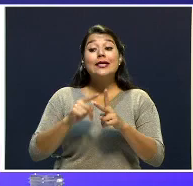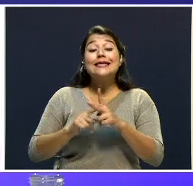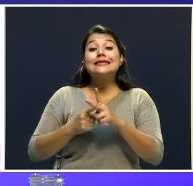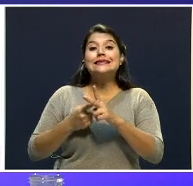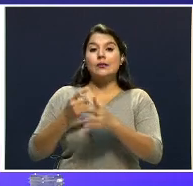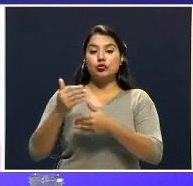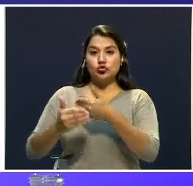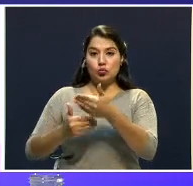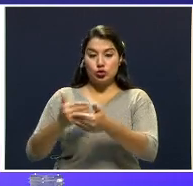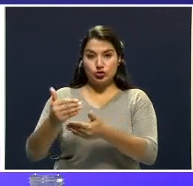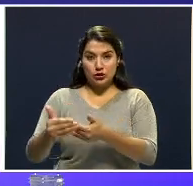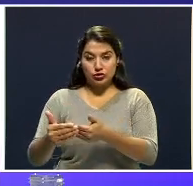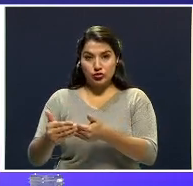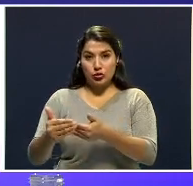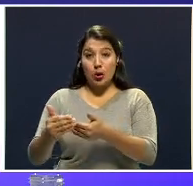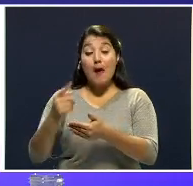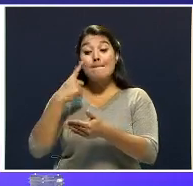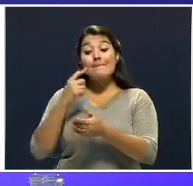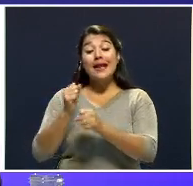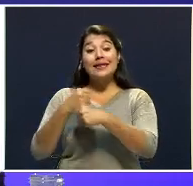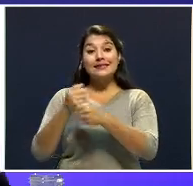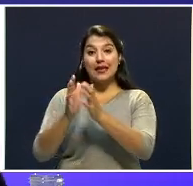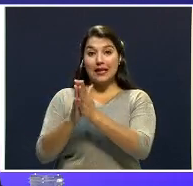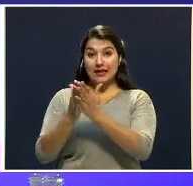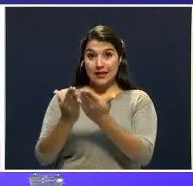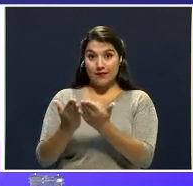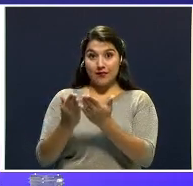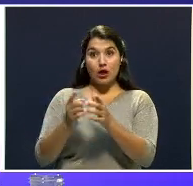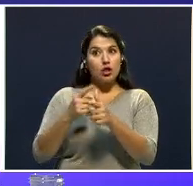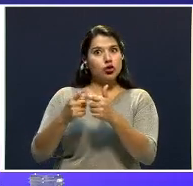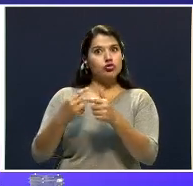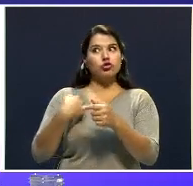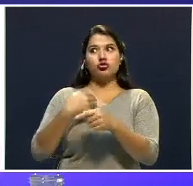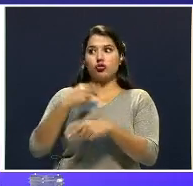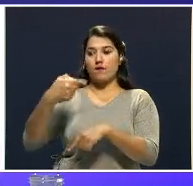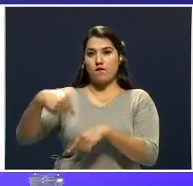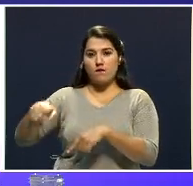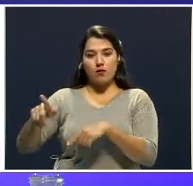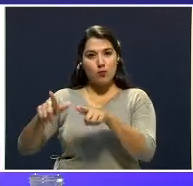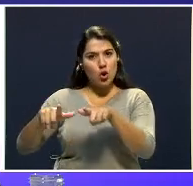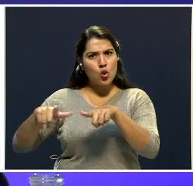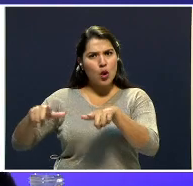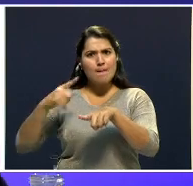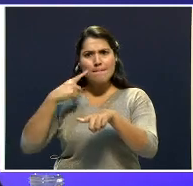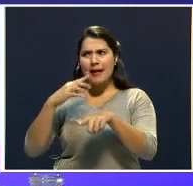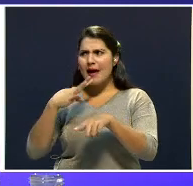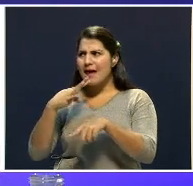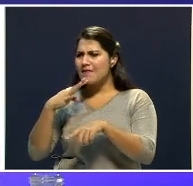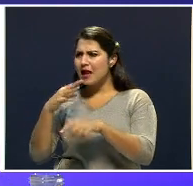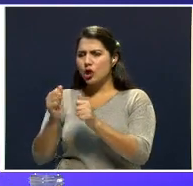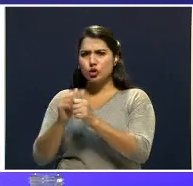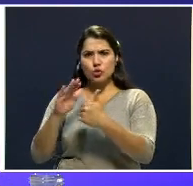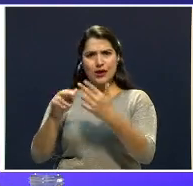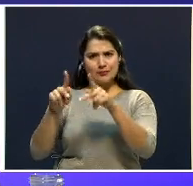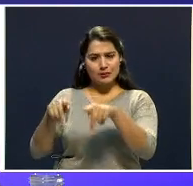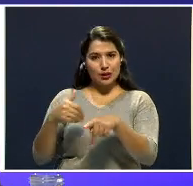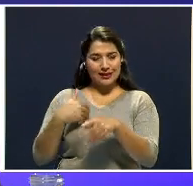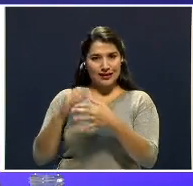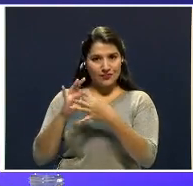proceso de escritura del libro, nos fuimos a la zona a hablar con todos los protagonistas.